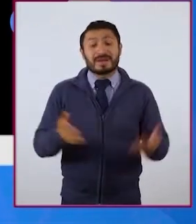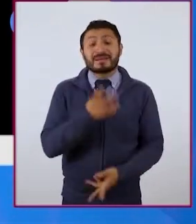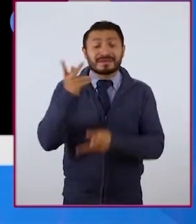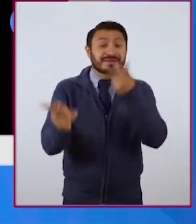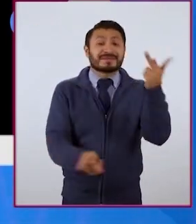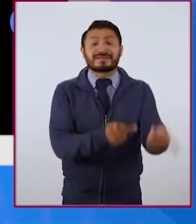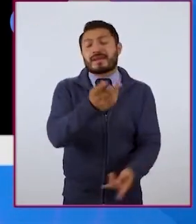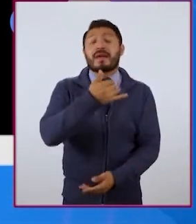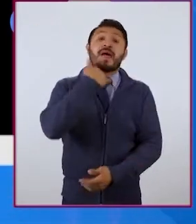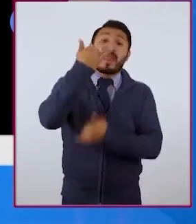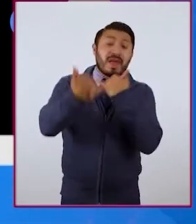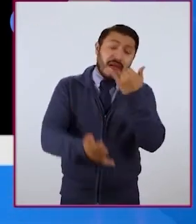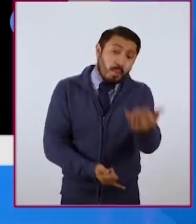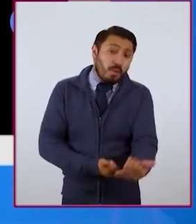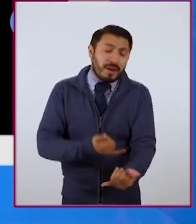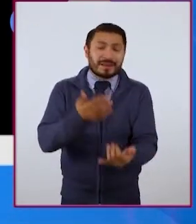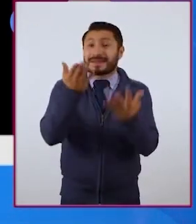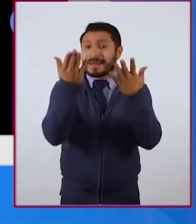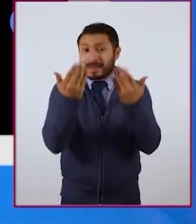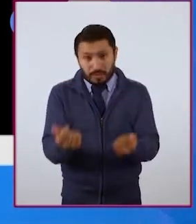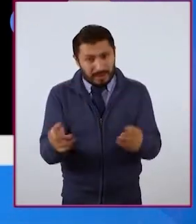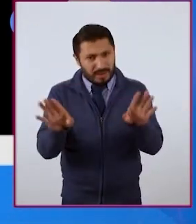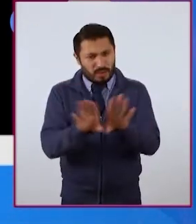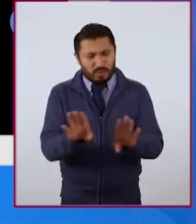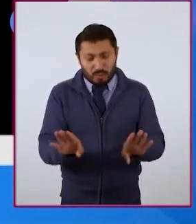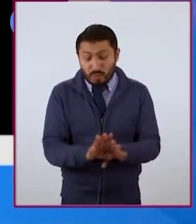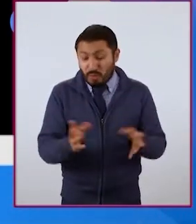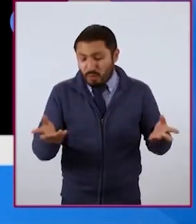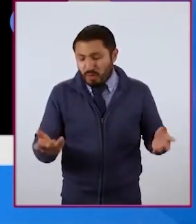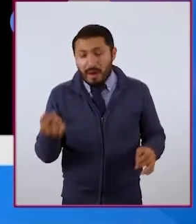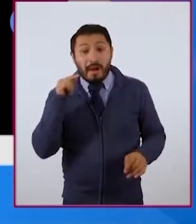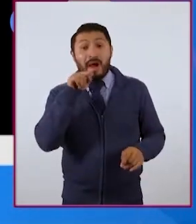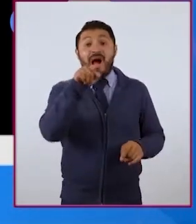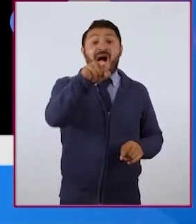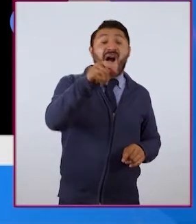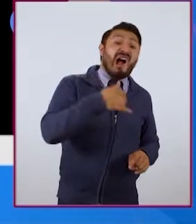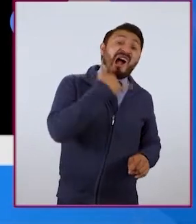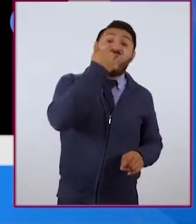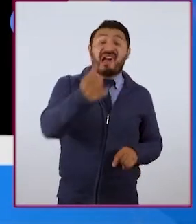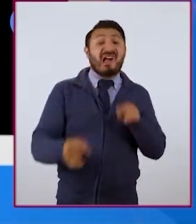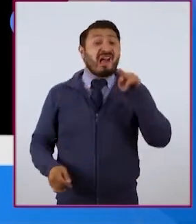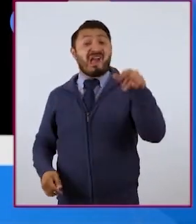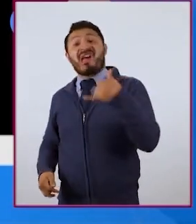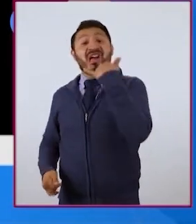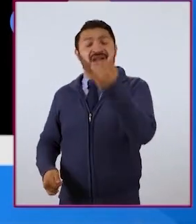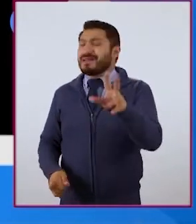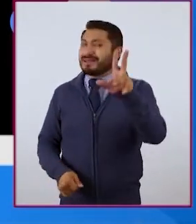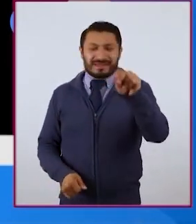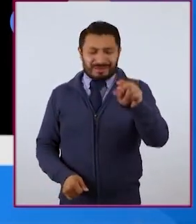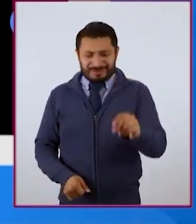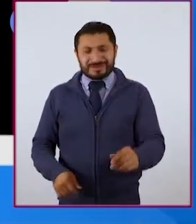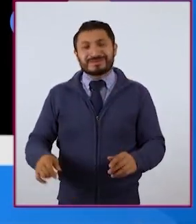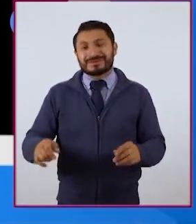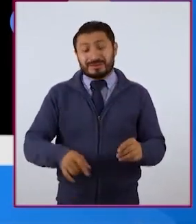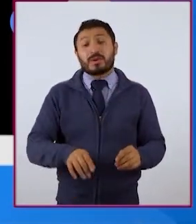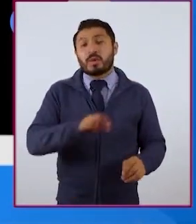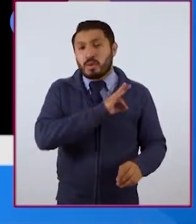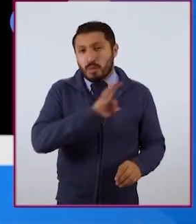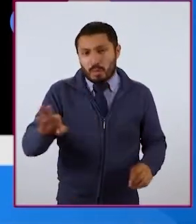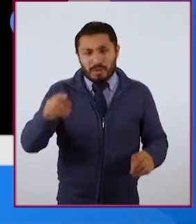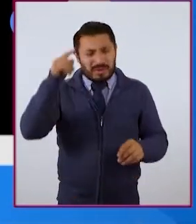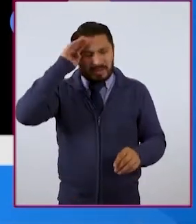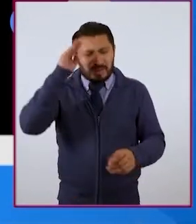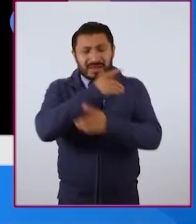permiten también equivocarnos. Aquí no hay este señalamiento al error, ¿no? Aquí podemos tener pensamientos libres.